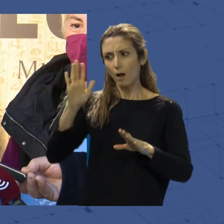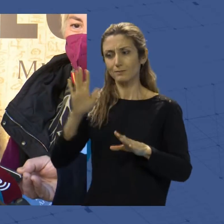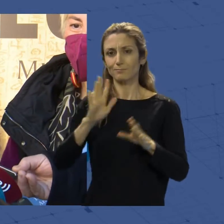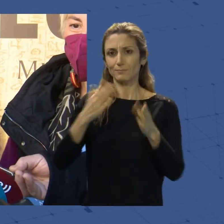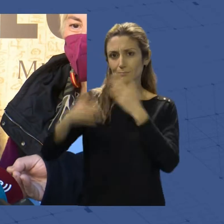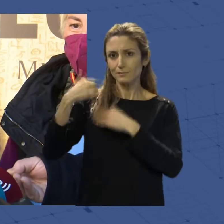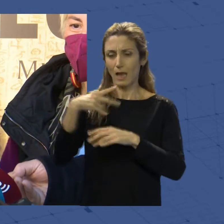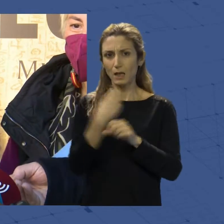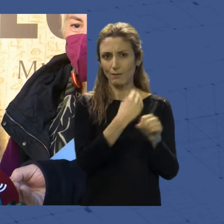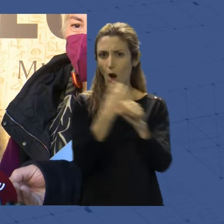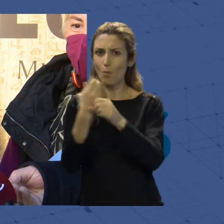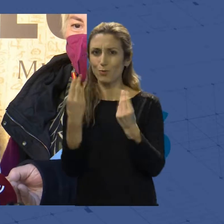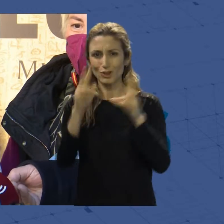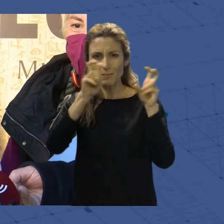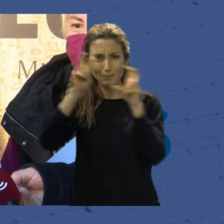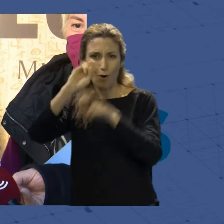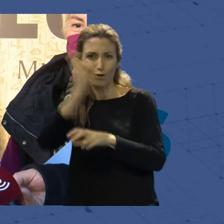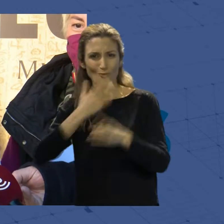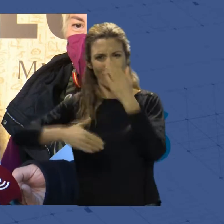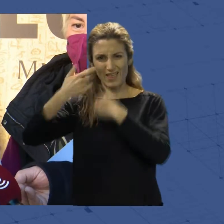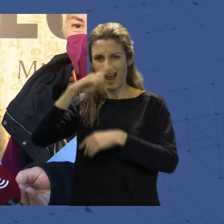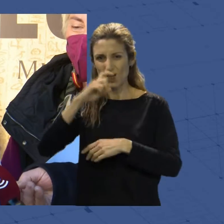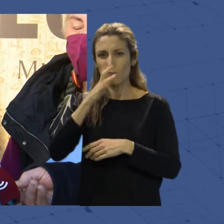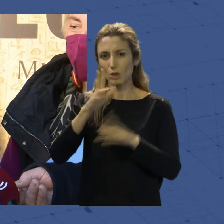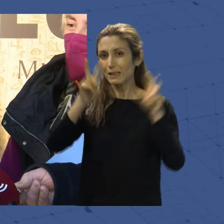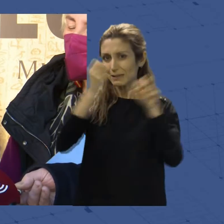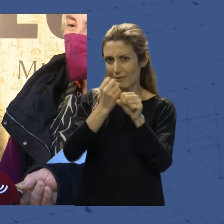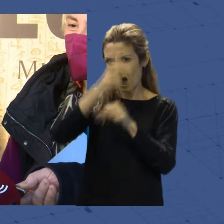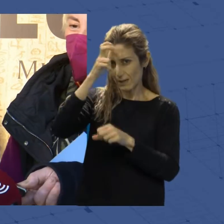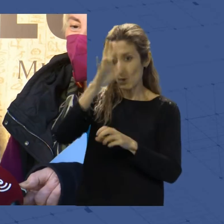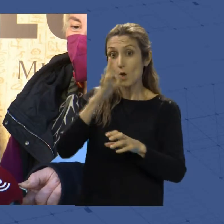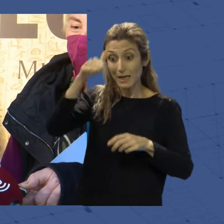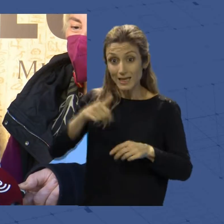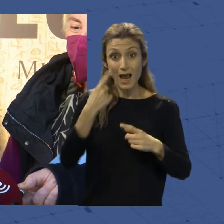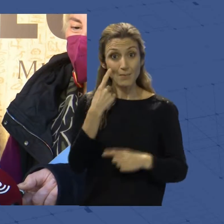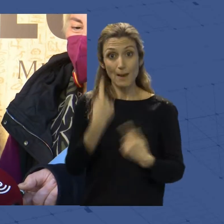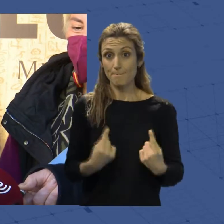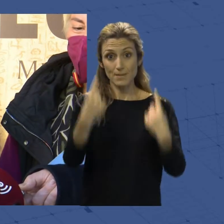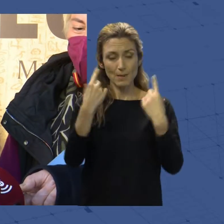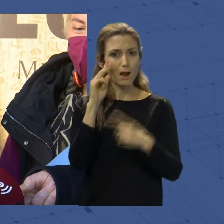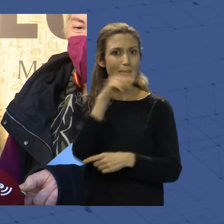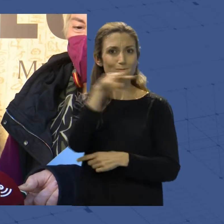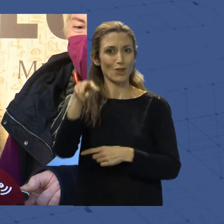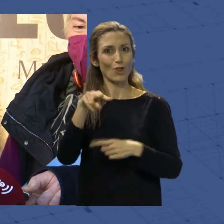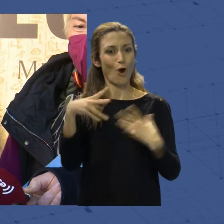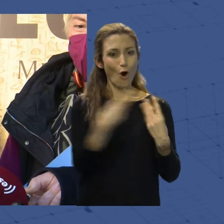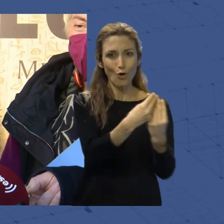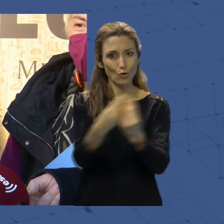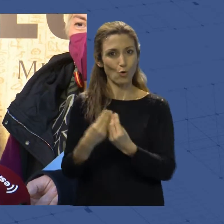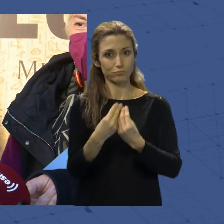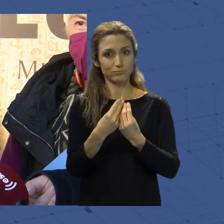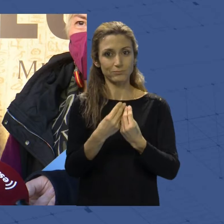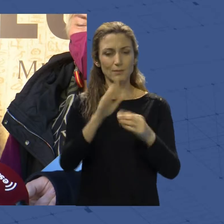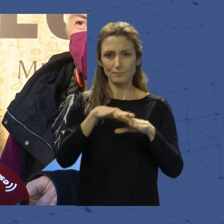misiones que trabajamos en Egipto desde hace años, pues era la primera vez que hacíamos una exposición conjunta para poder